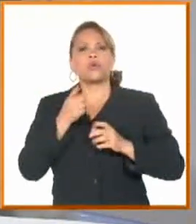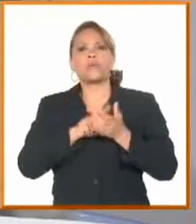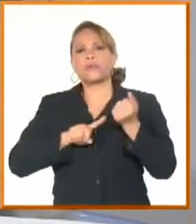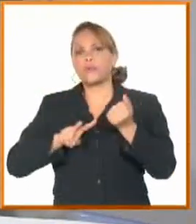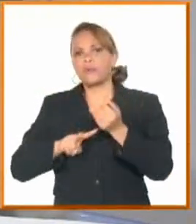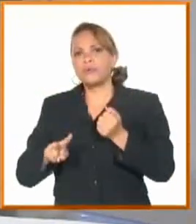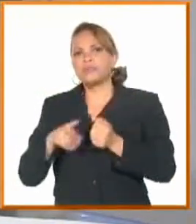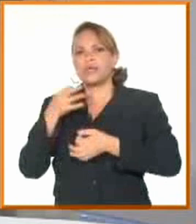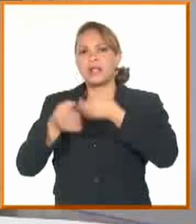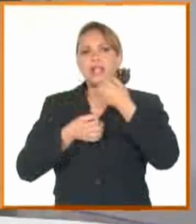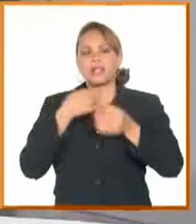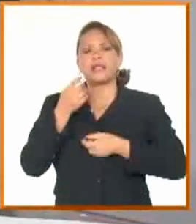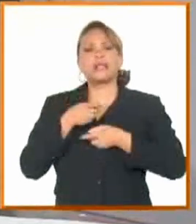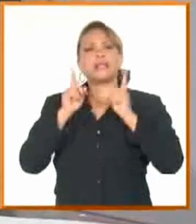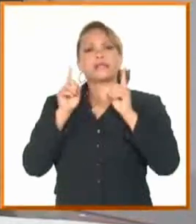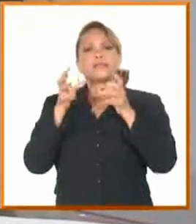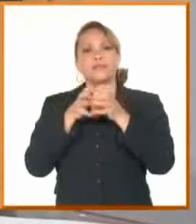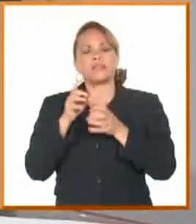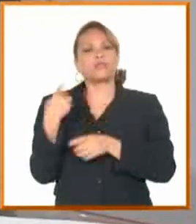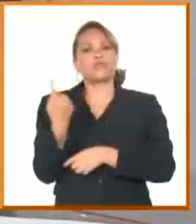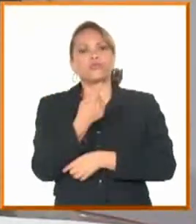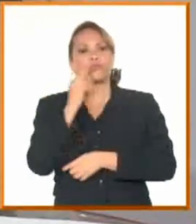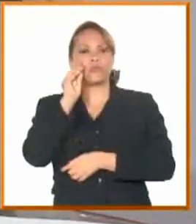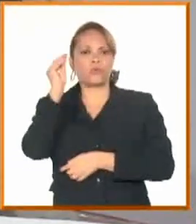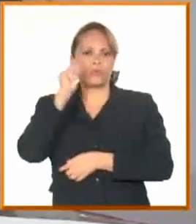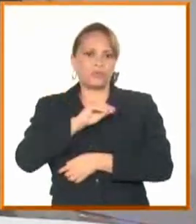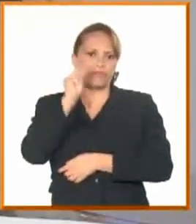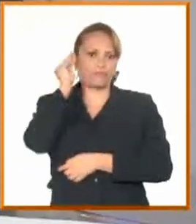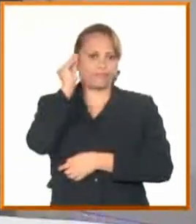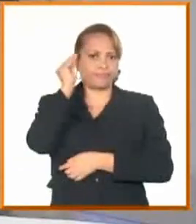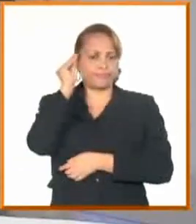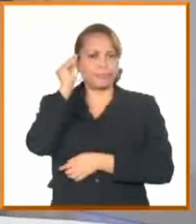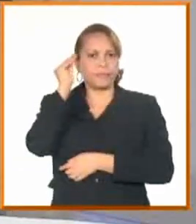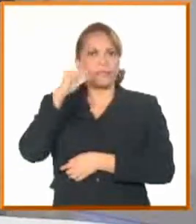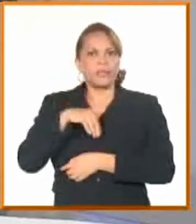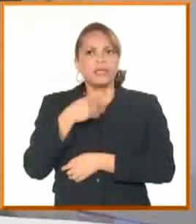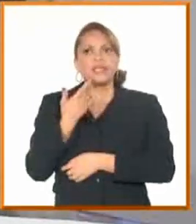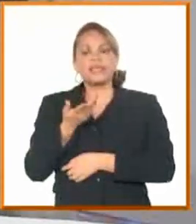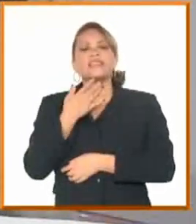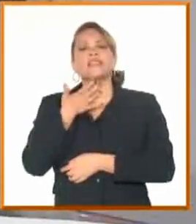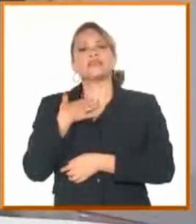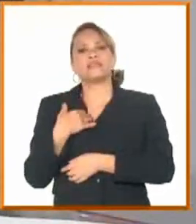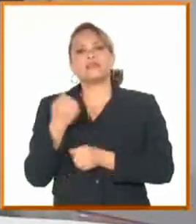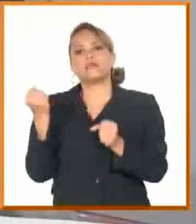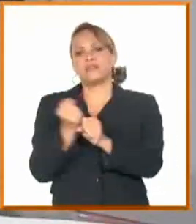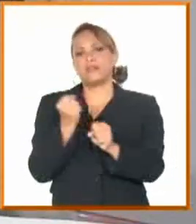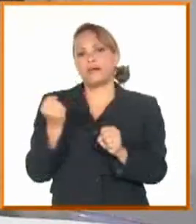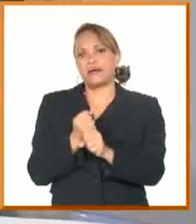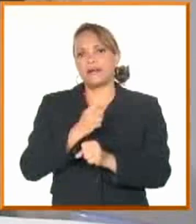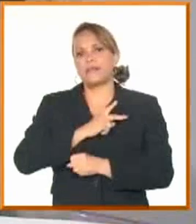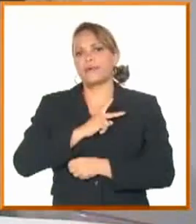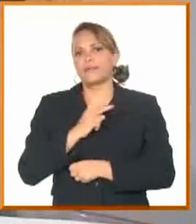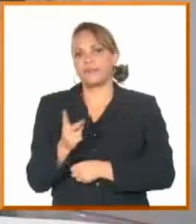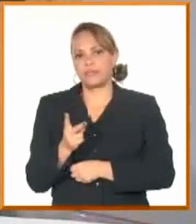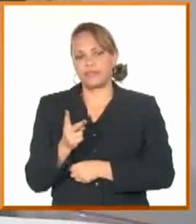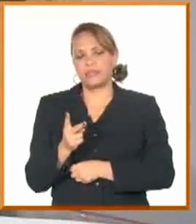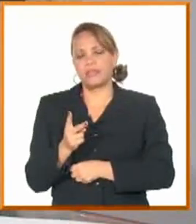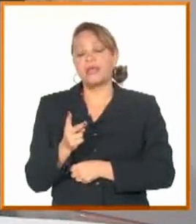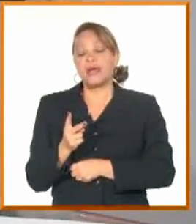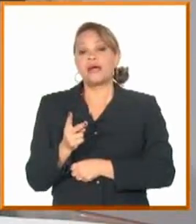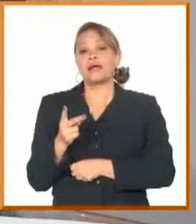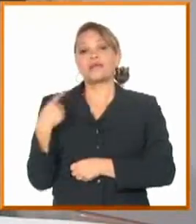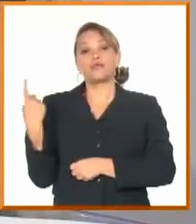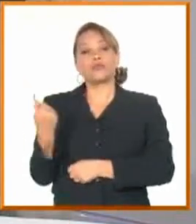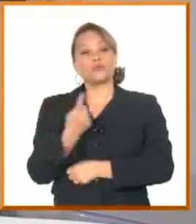paso de avance en ese sentido. Y hay conciencia y también ganas de hacerlo y voluntad. Que es que nosotros